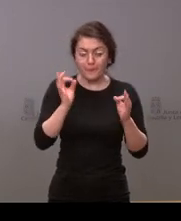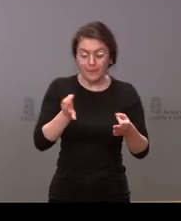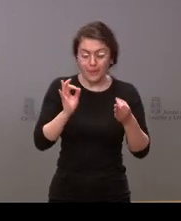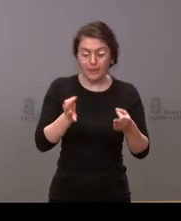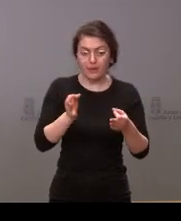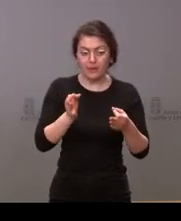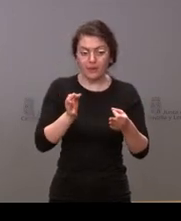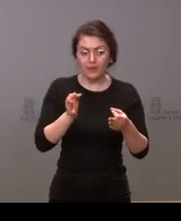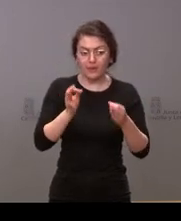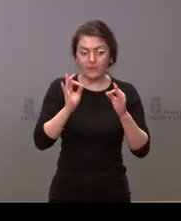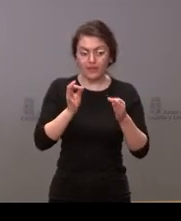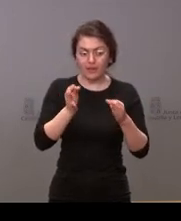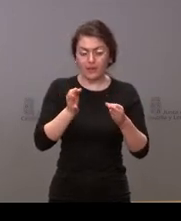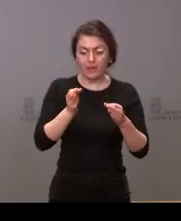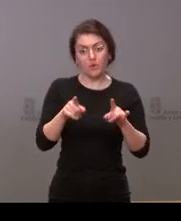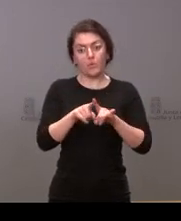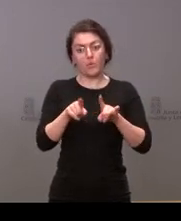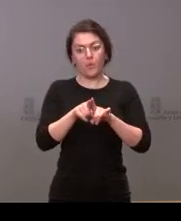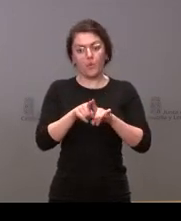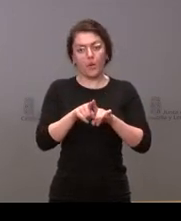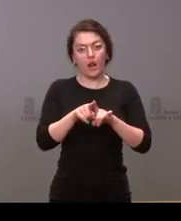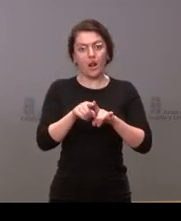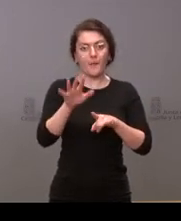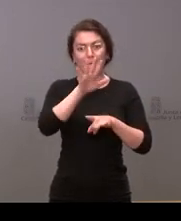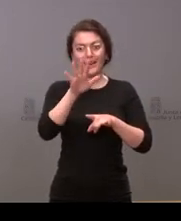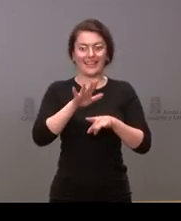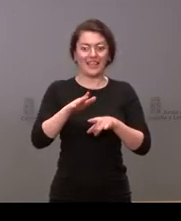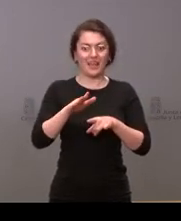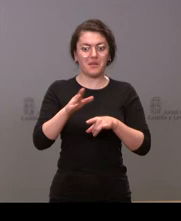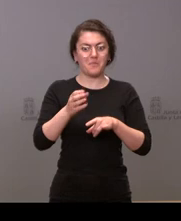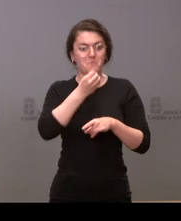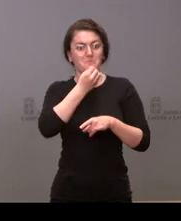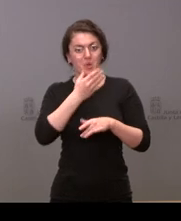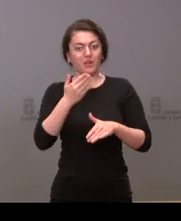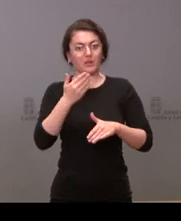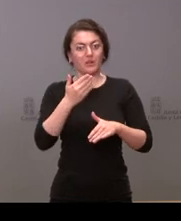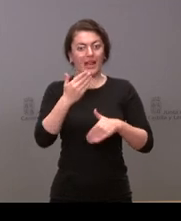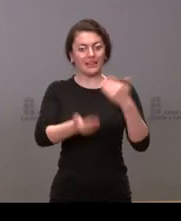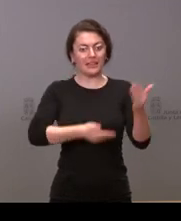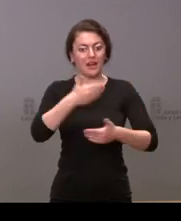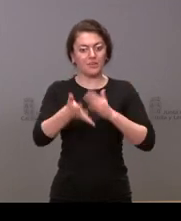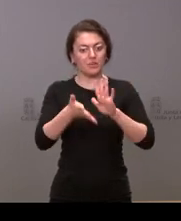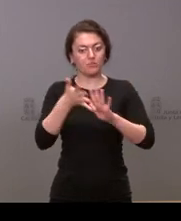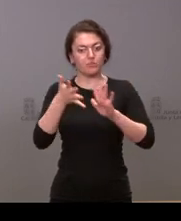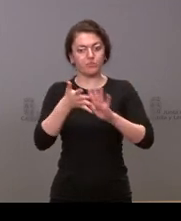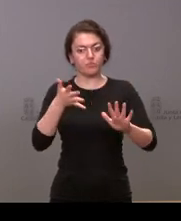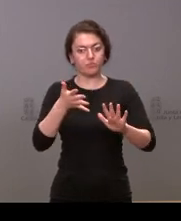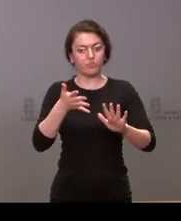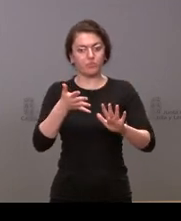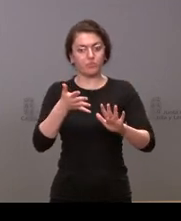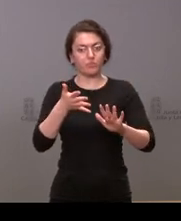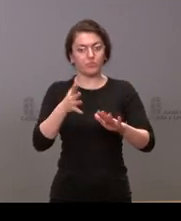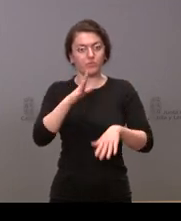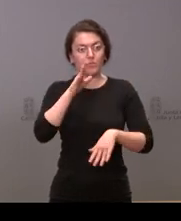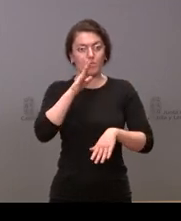en principio les parece bien porque sería agilizar los trámites y acortar la tramitación que corresponde a la administración